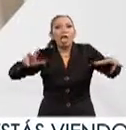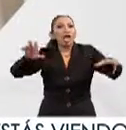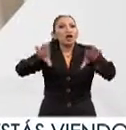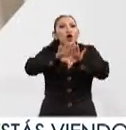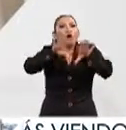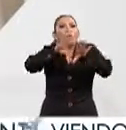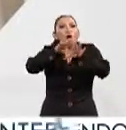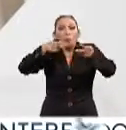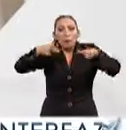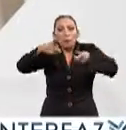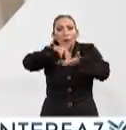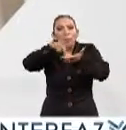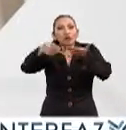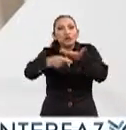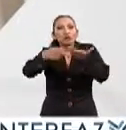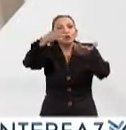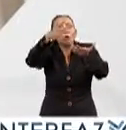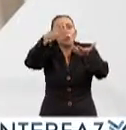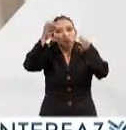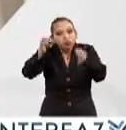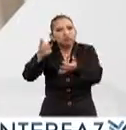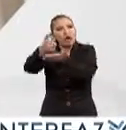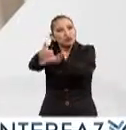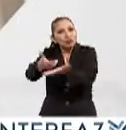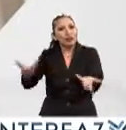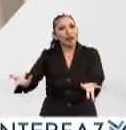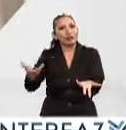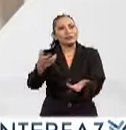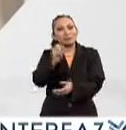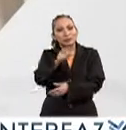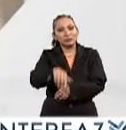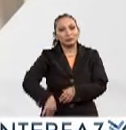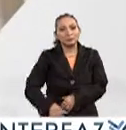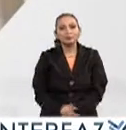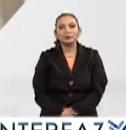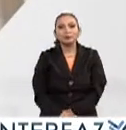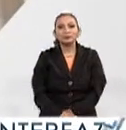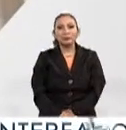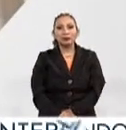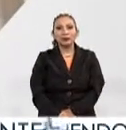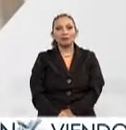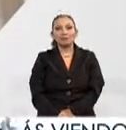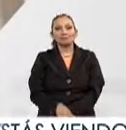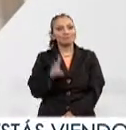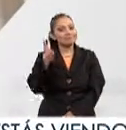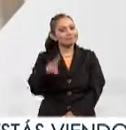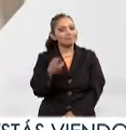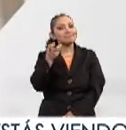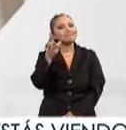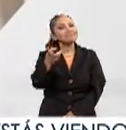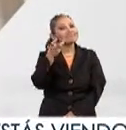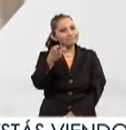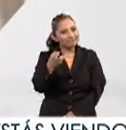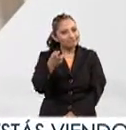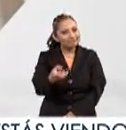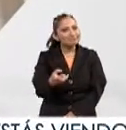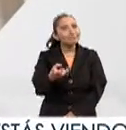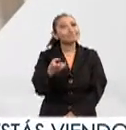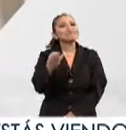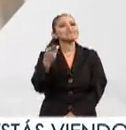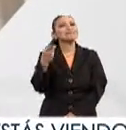se sabe cómo desarrollar o aterrizar un proyecto con este perfil que tú comentas efectivamente es así